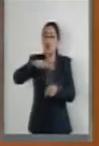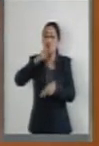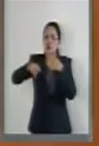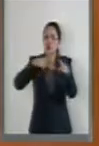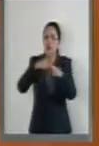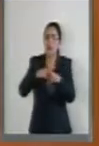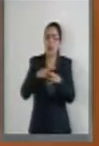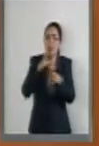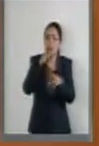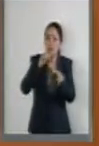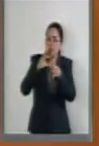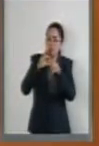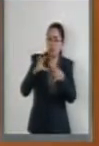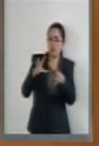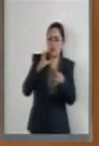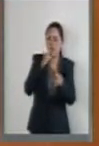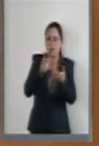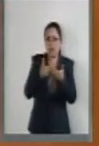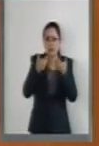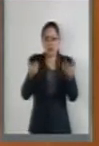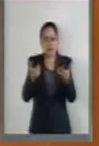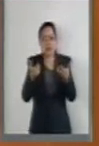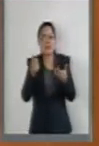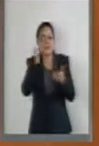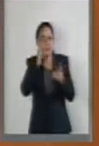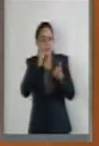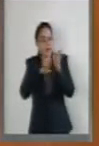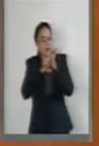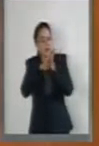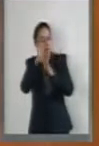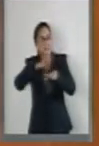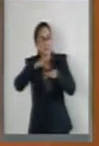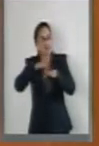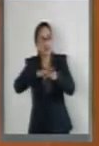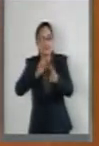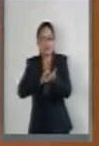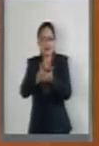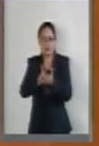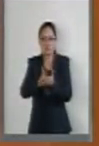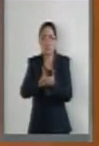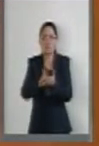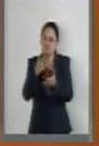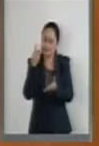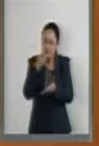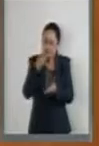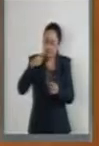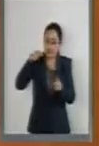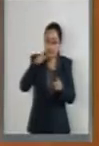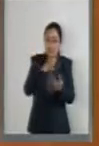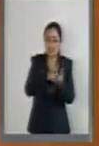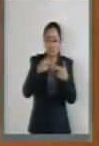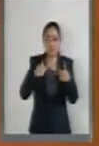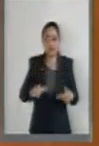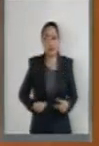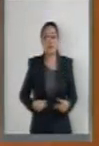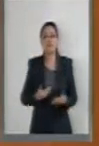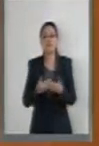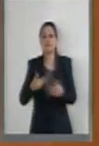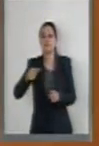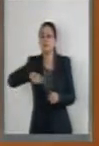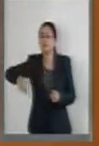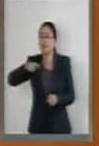consagrados en la Constitución Política de los Estados Unidos mexicanos y en los tratados internacionales que México ha suscrito